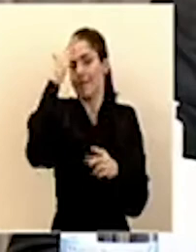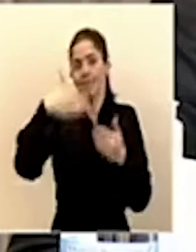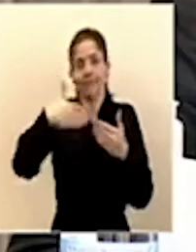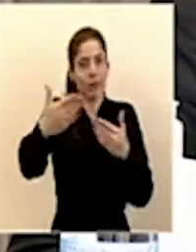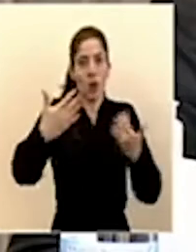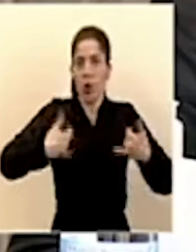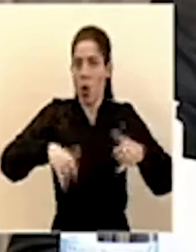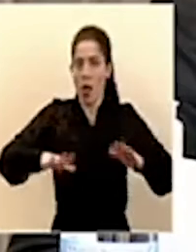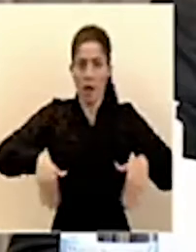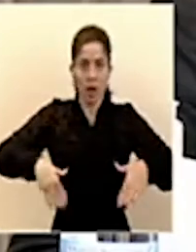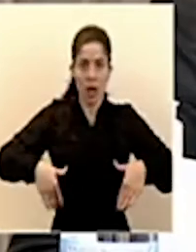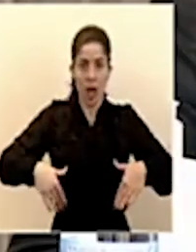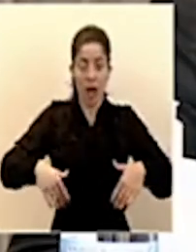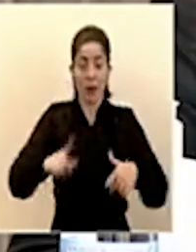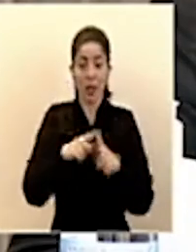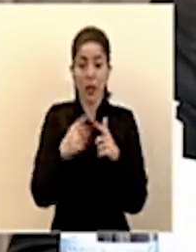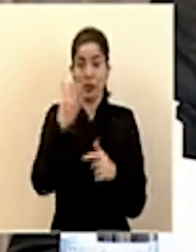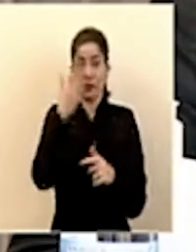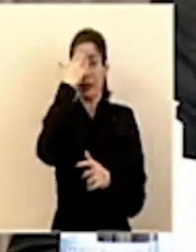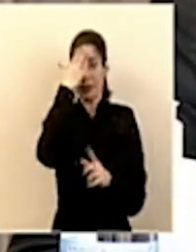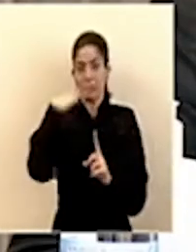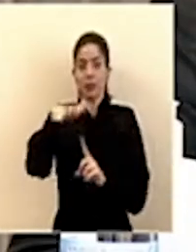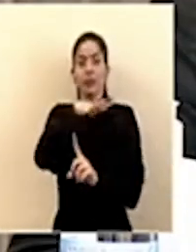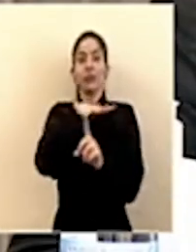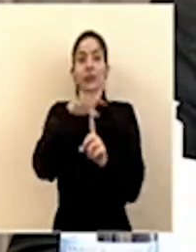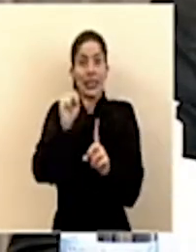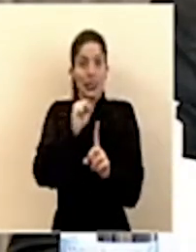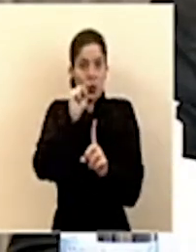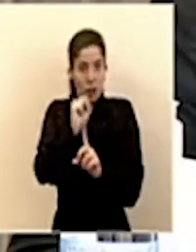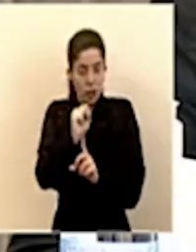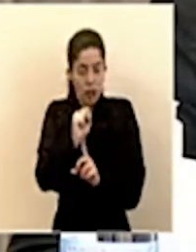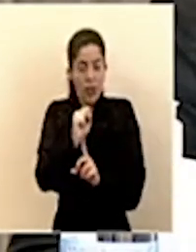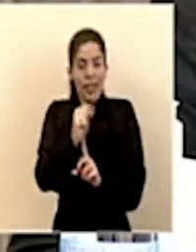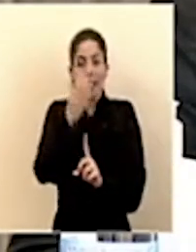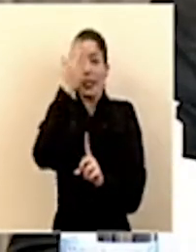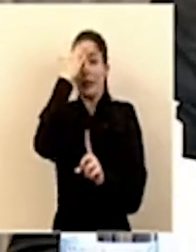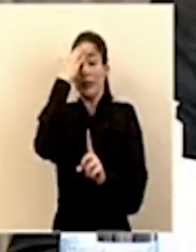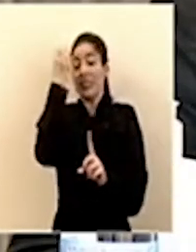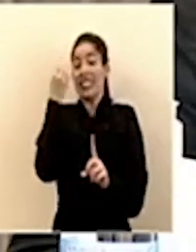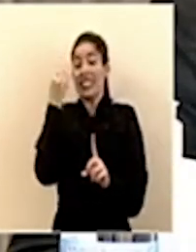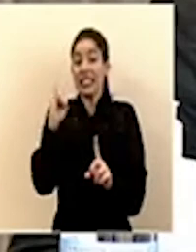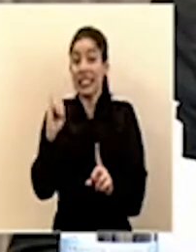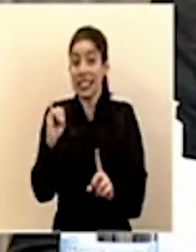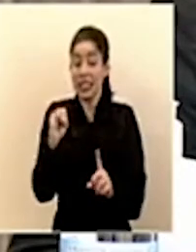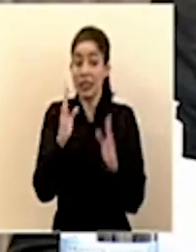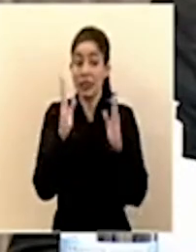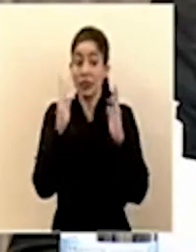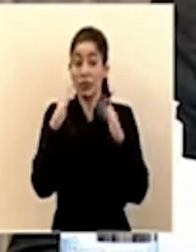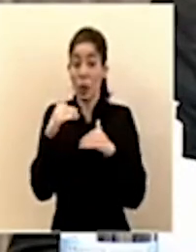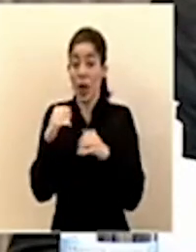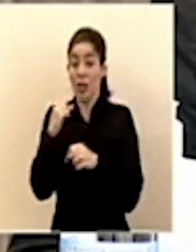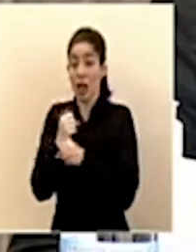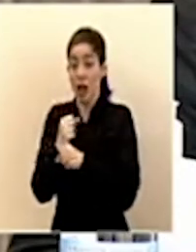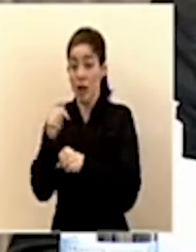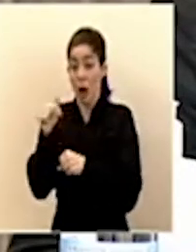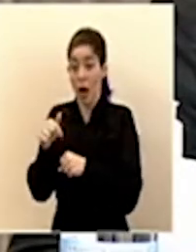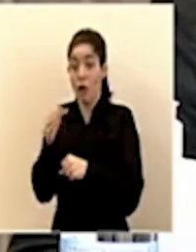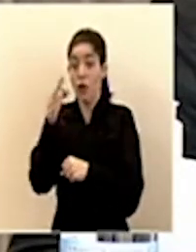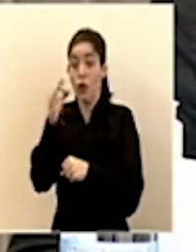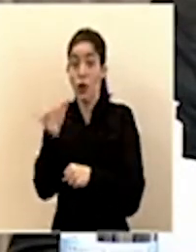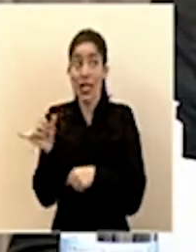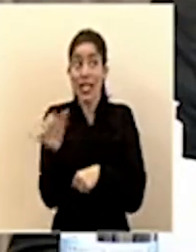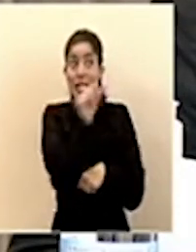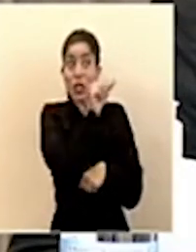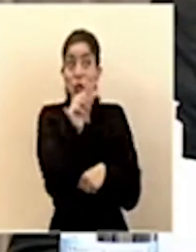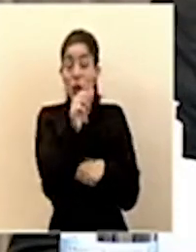contexto de que si llegáramos a tener la misma tasa de desempleo que Estados Unidos está